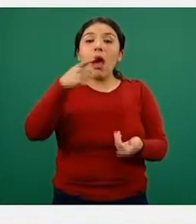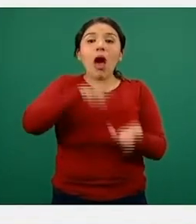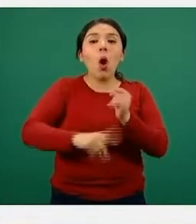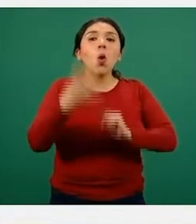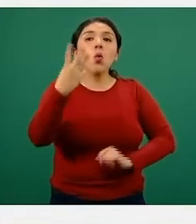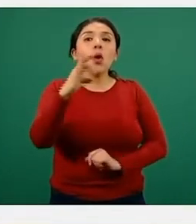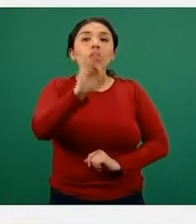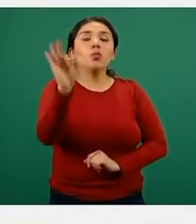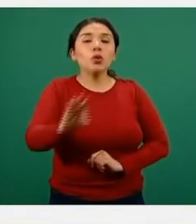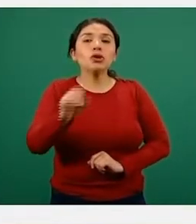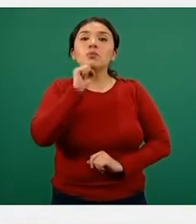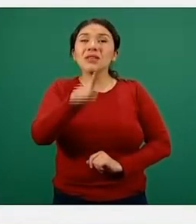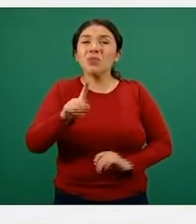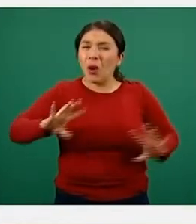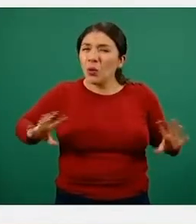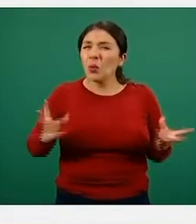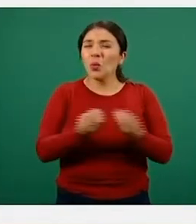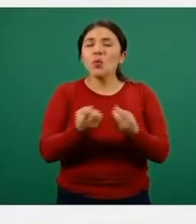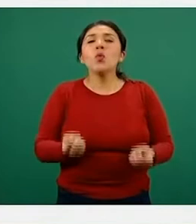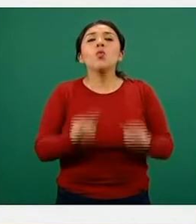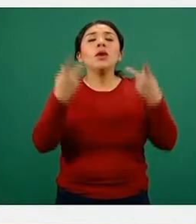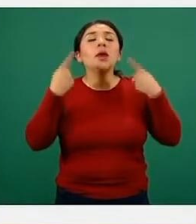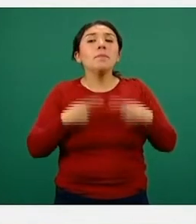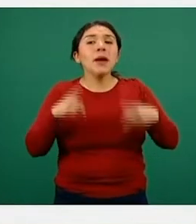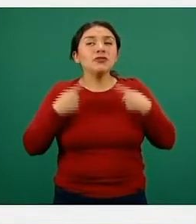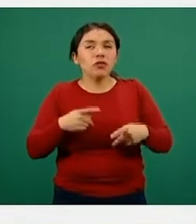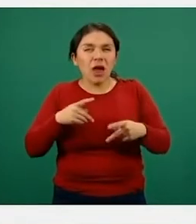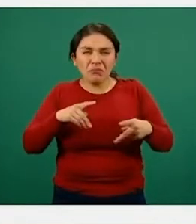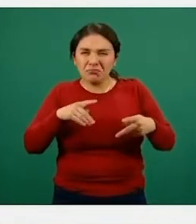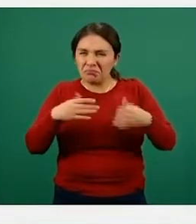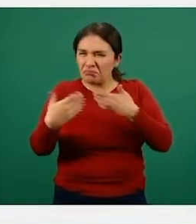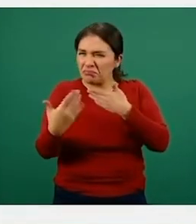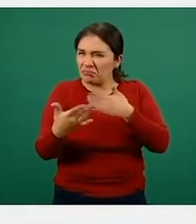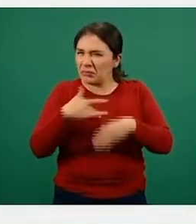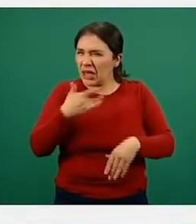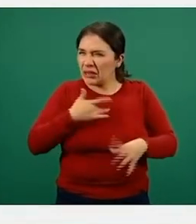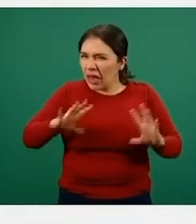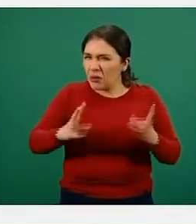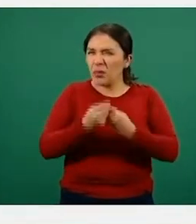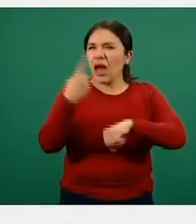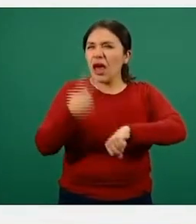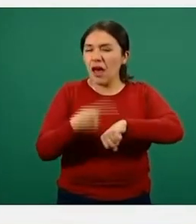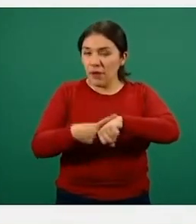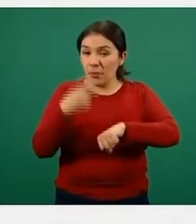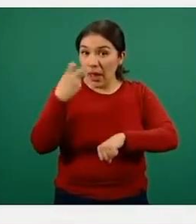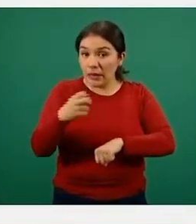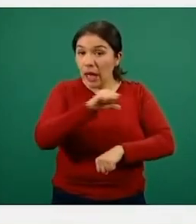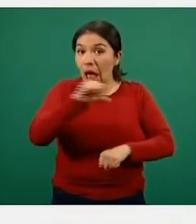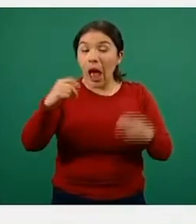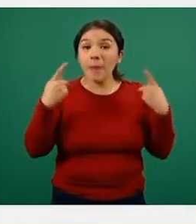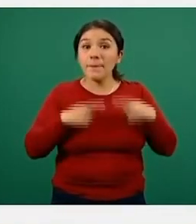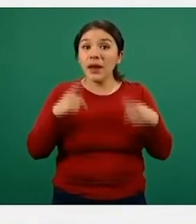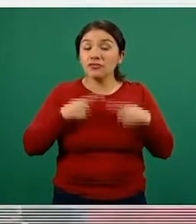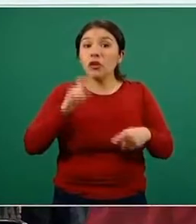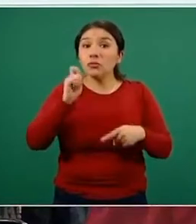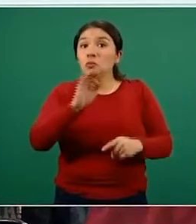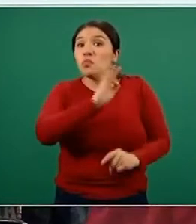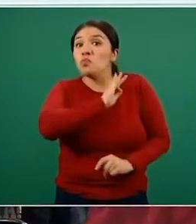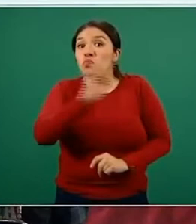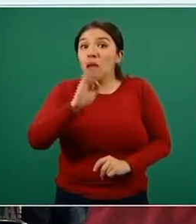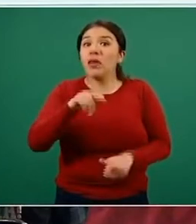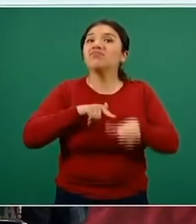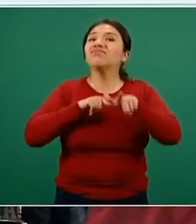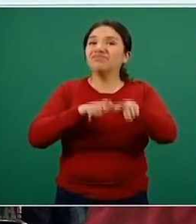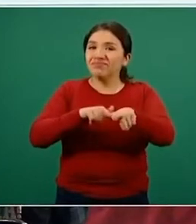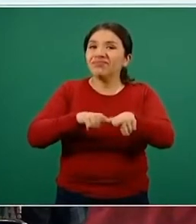Palacio Nacional, José Luis Alomía, director general de Epidemiología de la Secretaría de Salud, dijo desde Palacio Nacional que desde el inicio de la pandemia